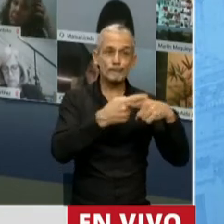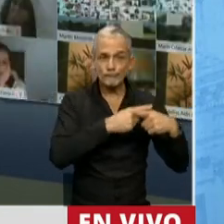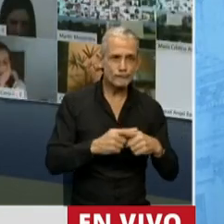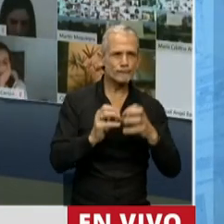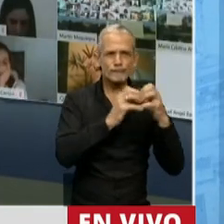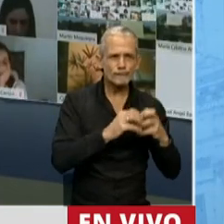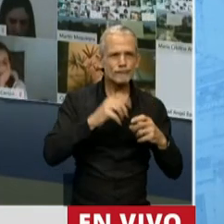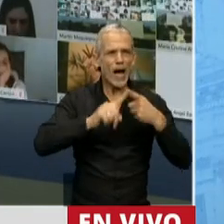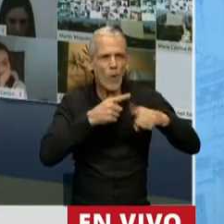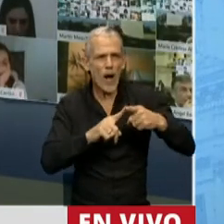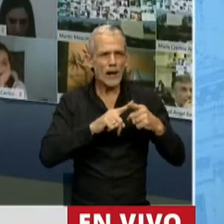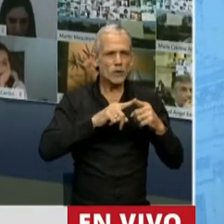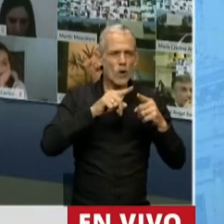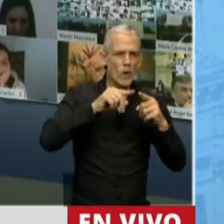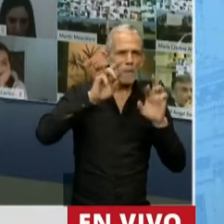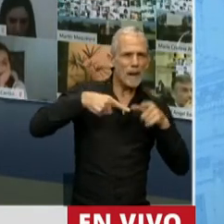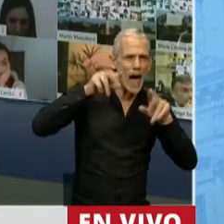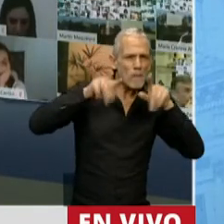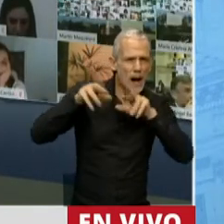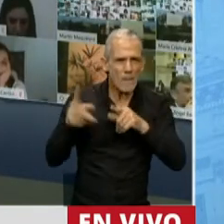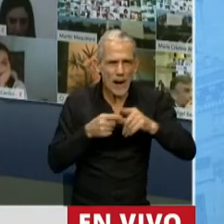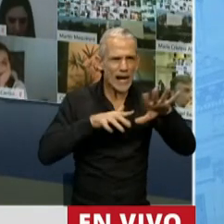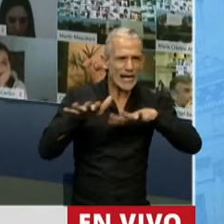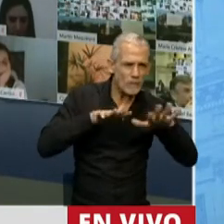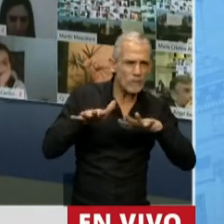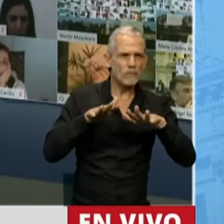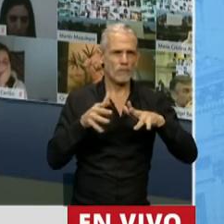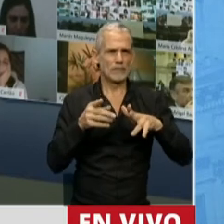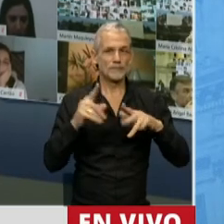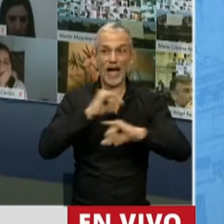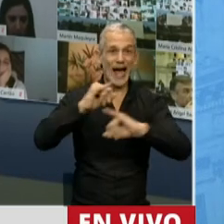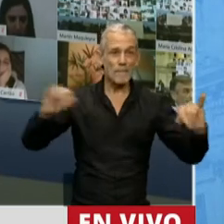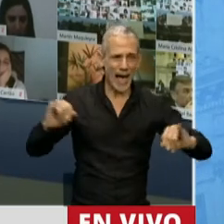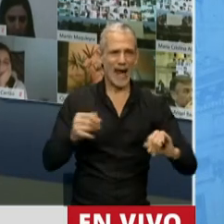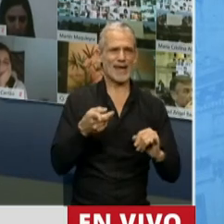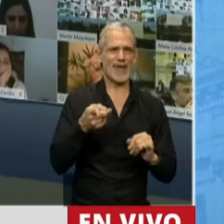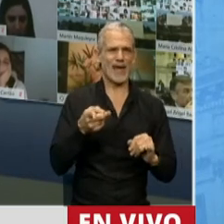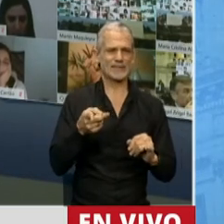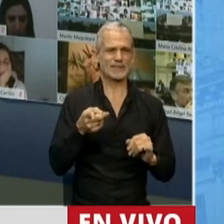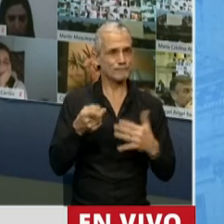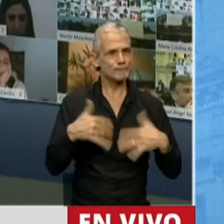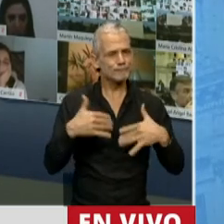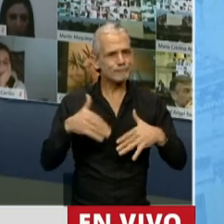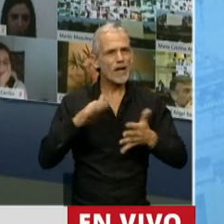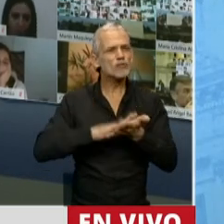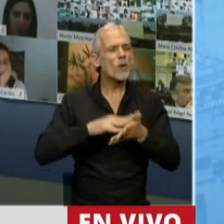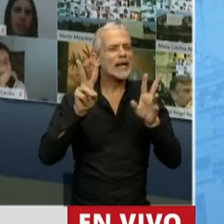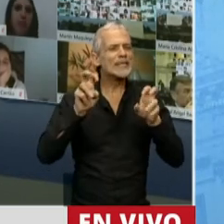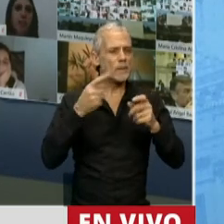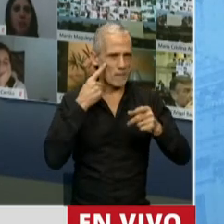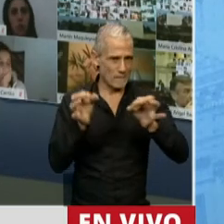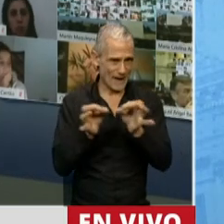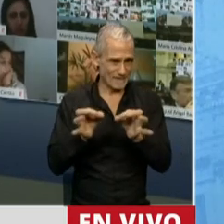discuten, consensúan, planifican acciones, campañas de difusión respecto a la causa